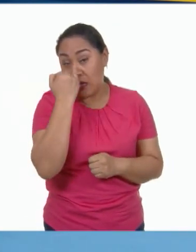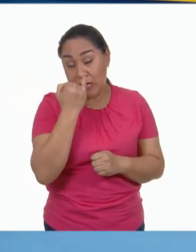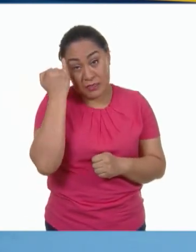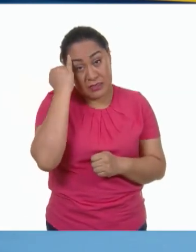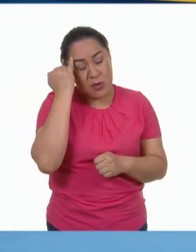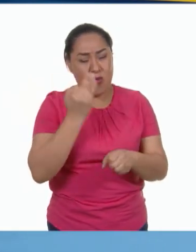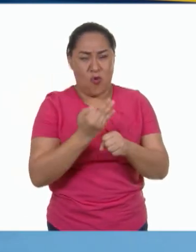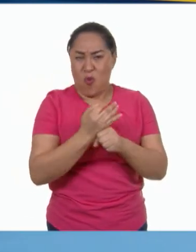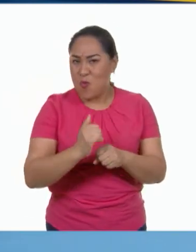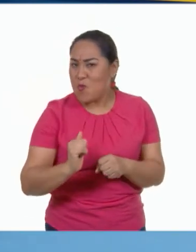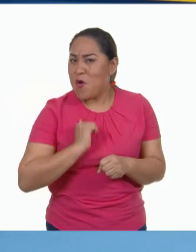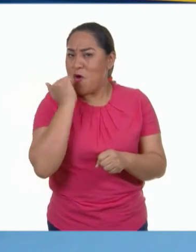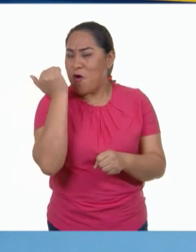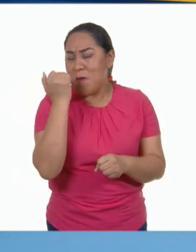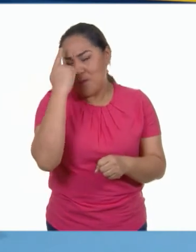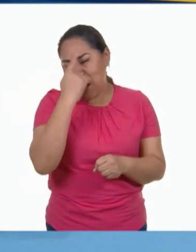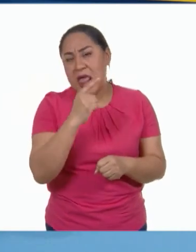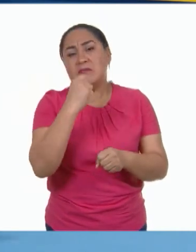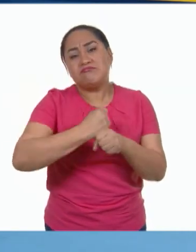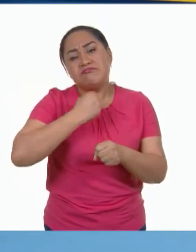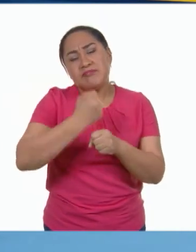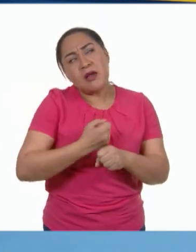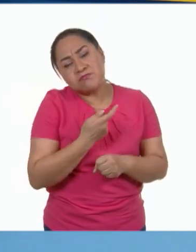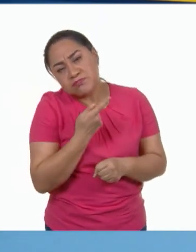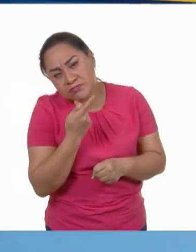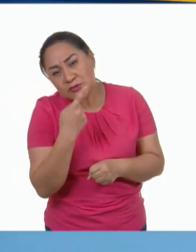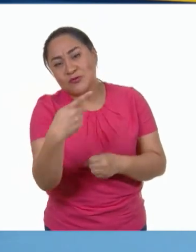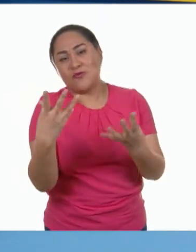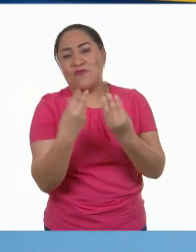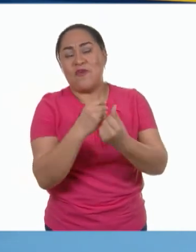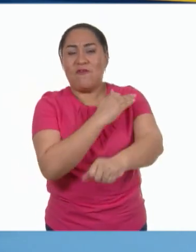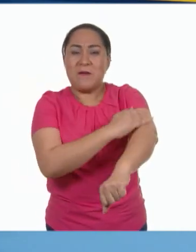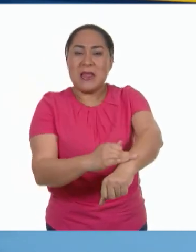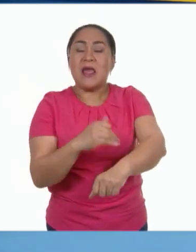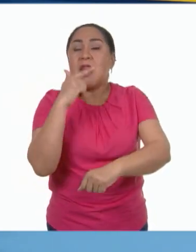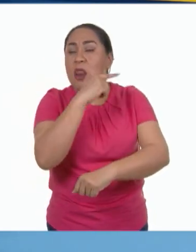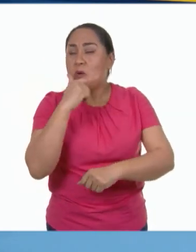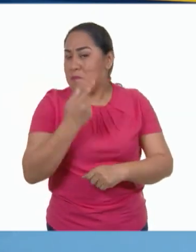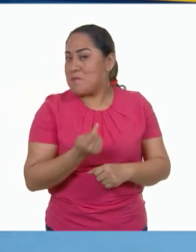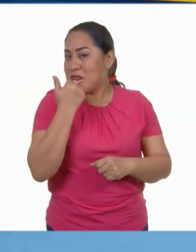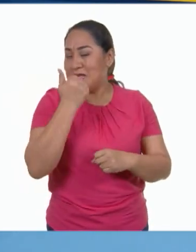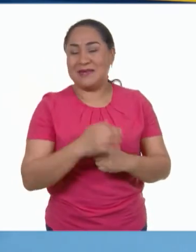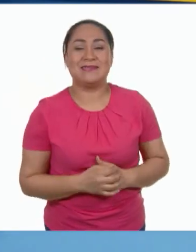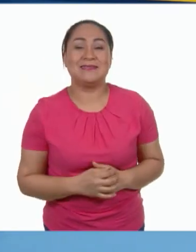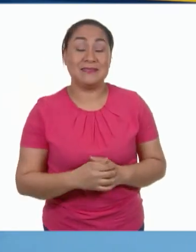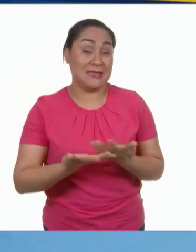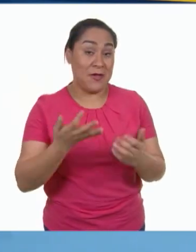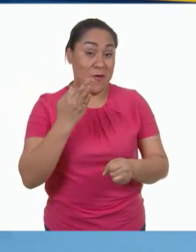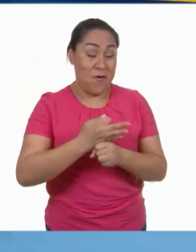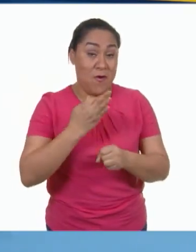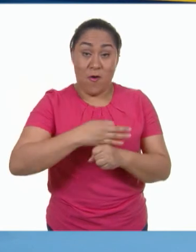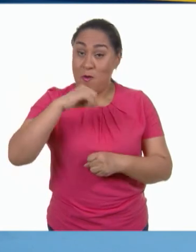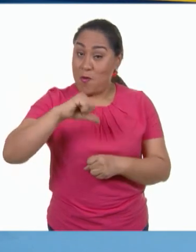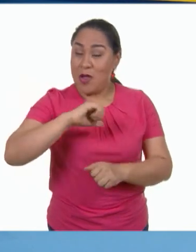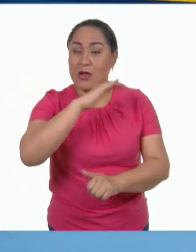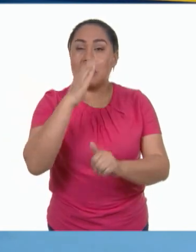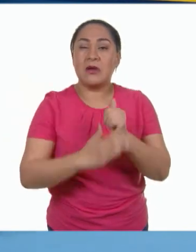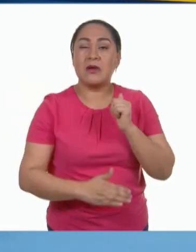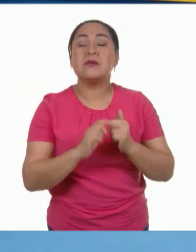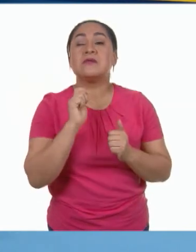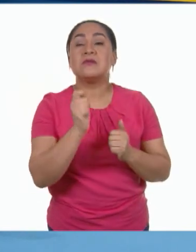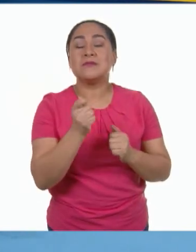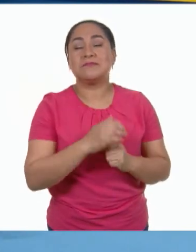aprovecha también este momento para practicarla y plática con tu familia en tu lengua materna. Por hoy hemos terminado con